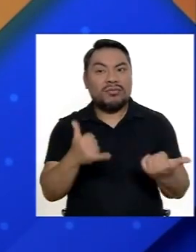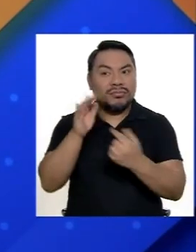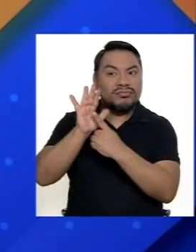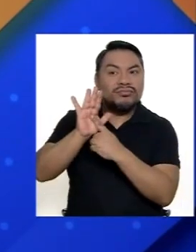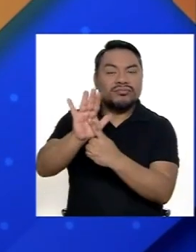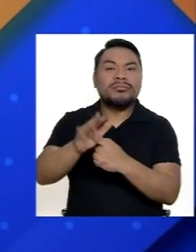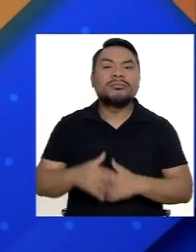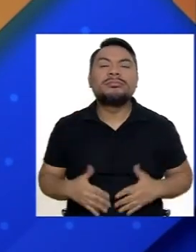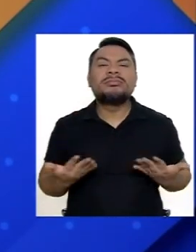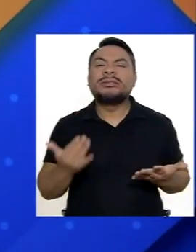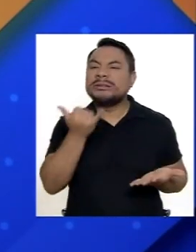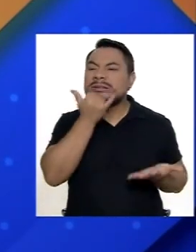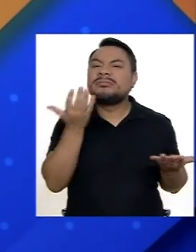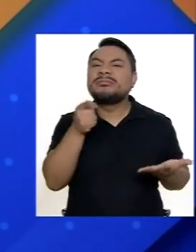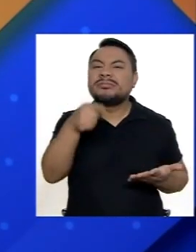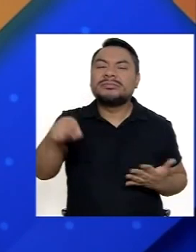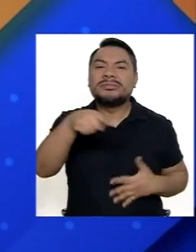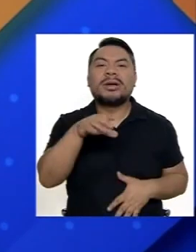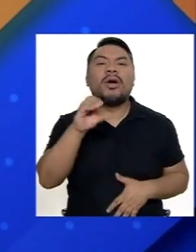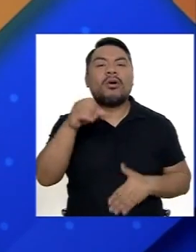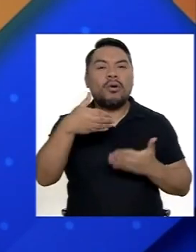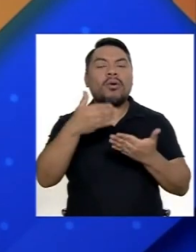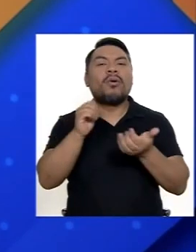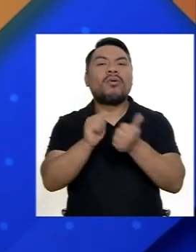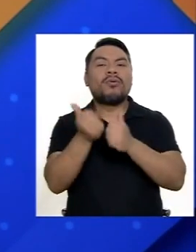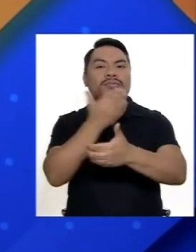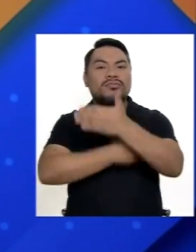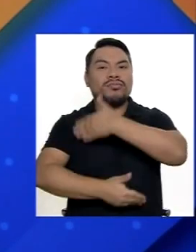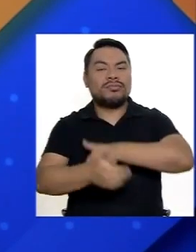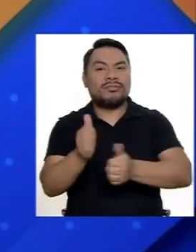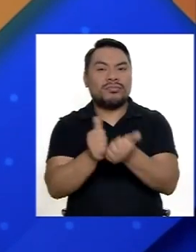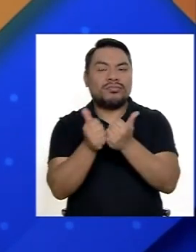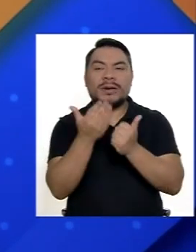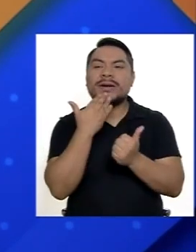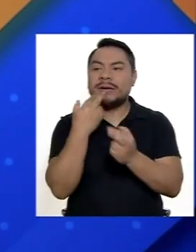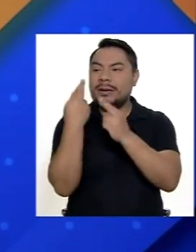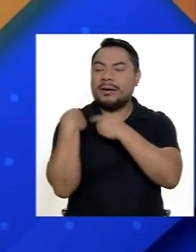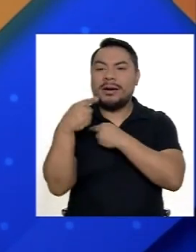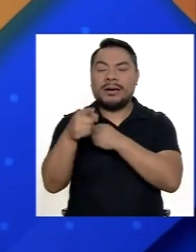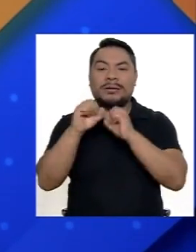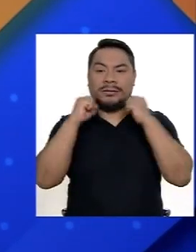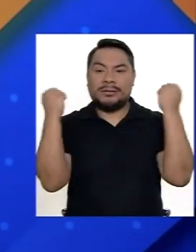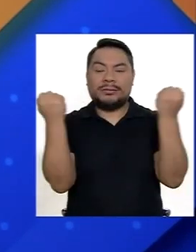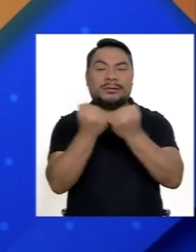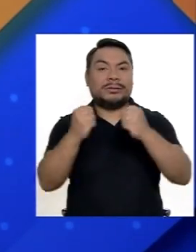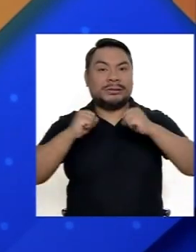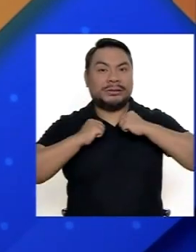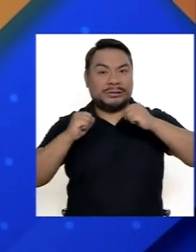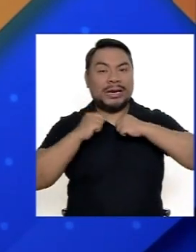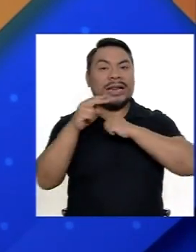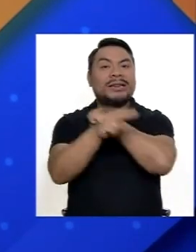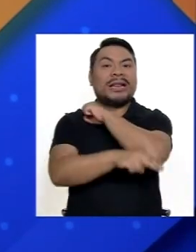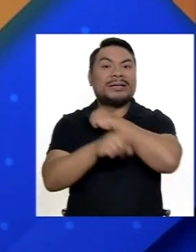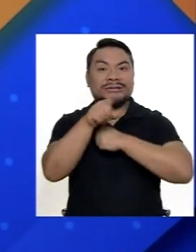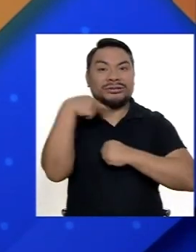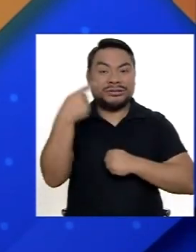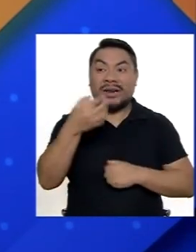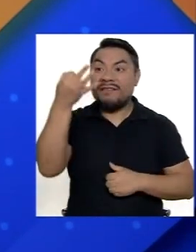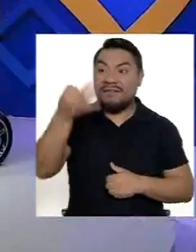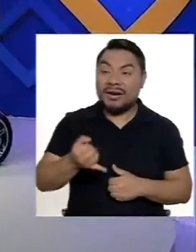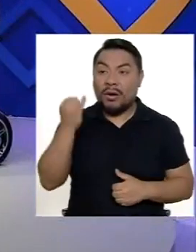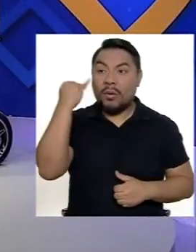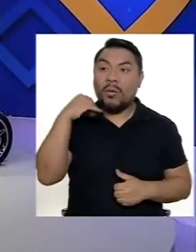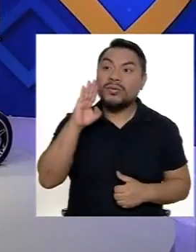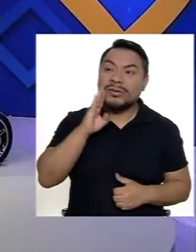les vamos a mostrar lo que fue el Open de Paratletismo Organizado en la Villa Deportiva Nacional ¿No es así,